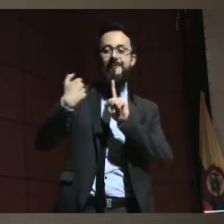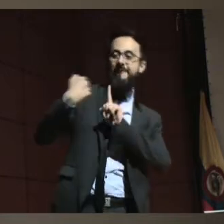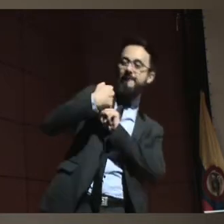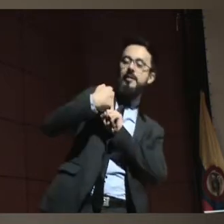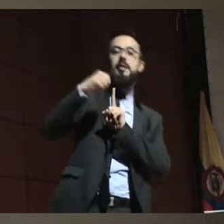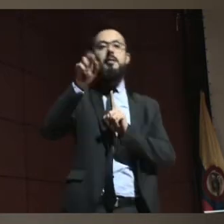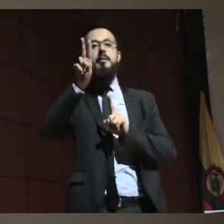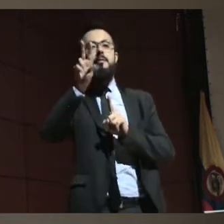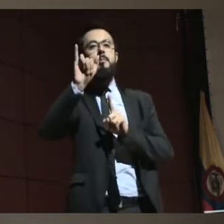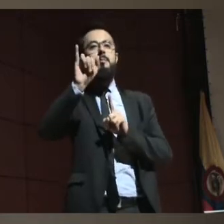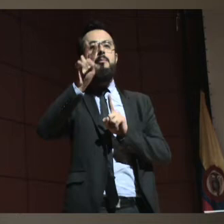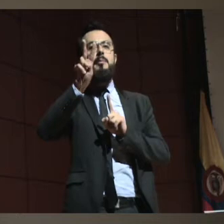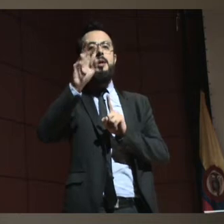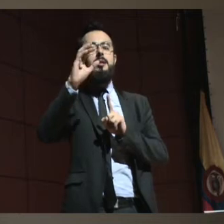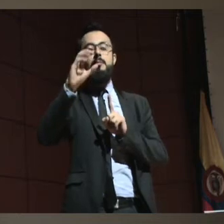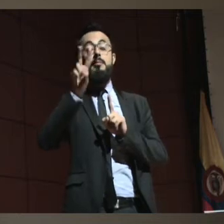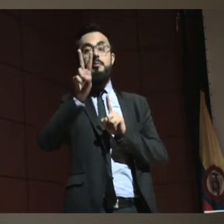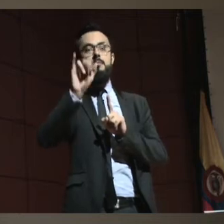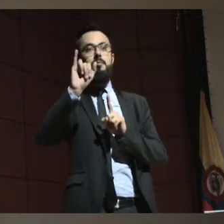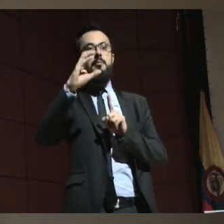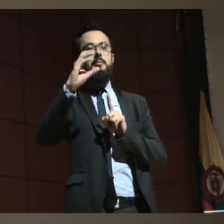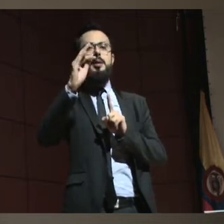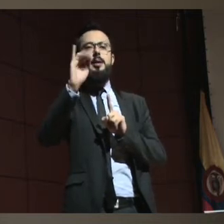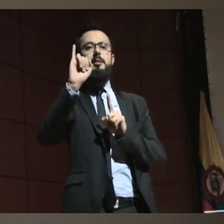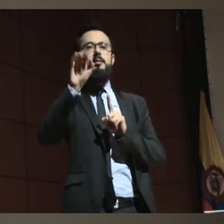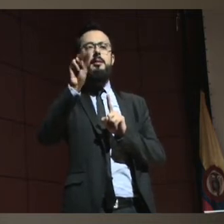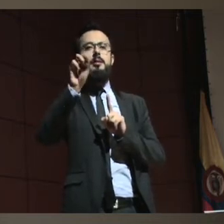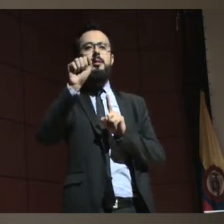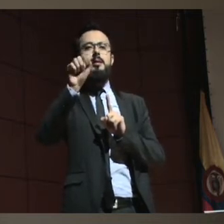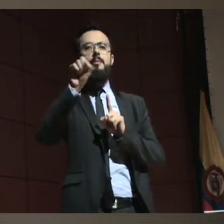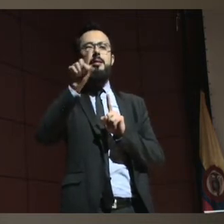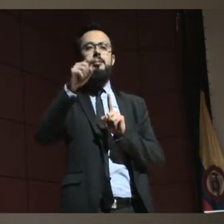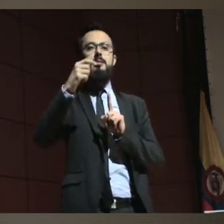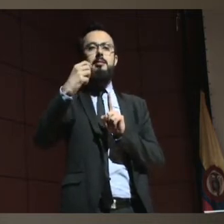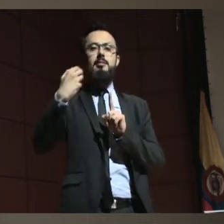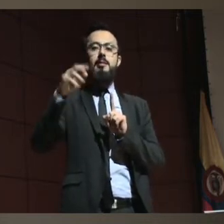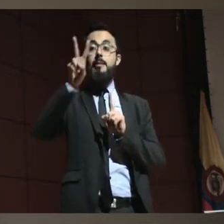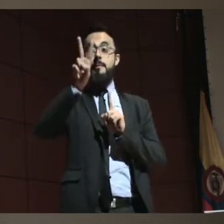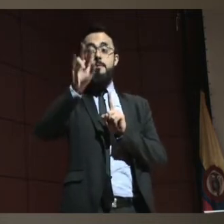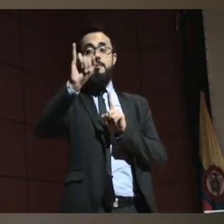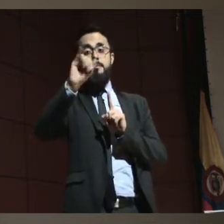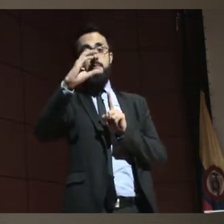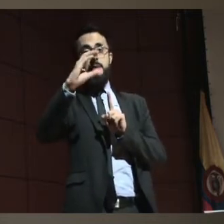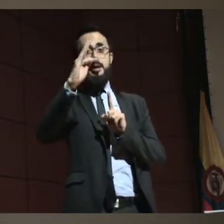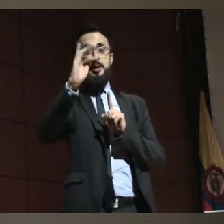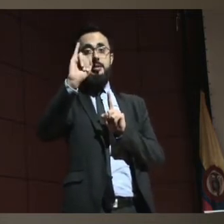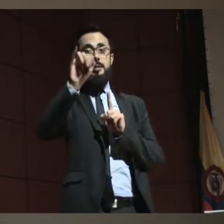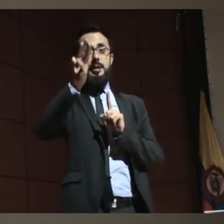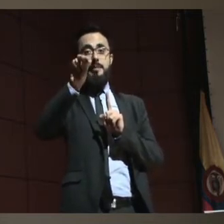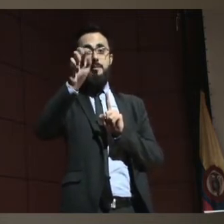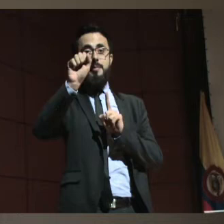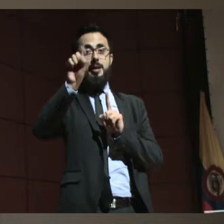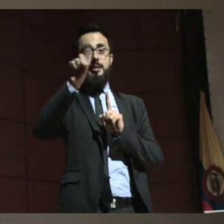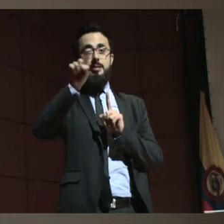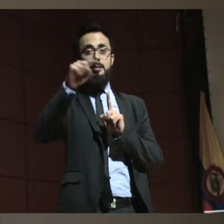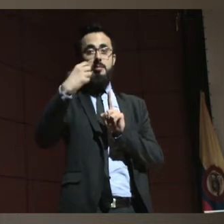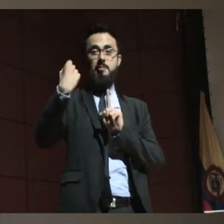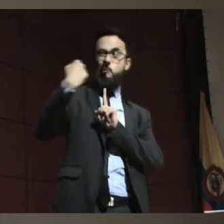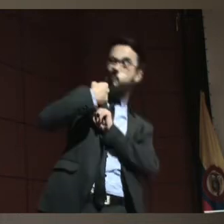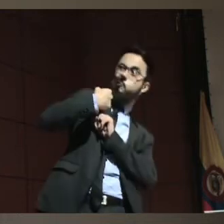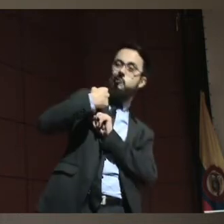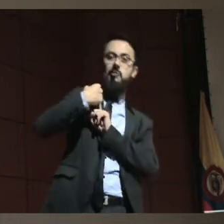de decisiones con apoyo gracias a una orden de un de la corte constitucional en el caso nuestro